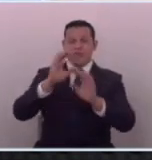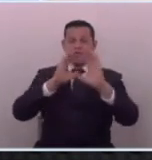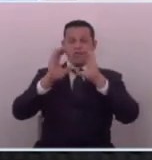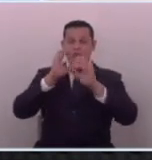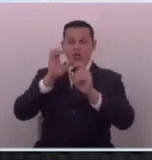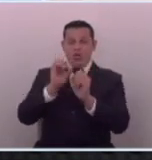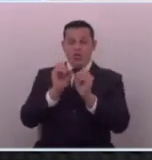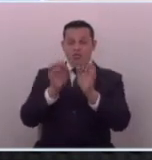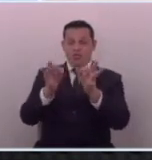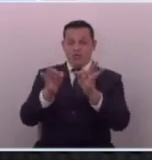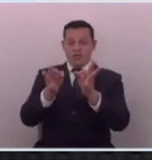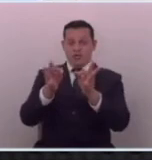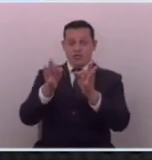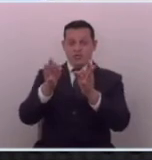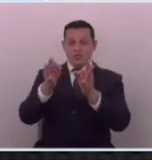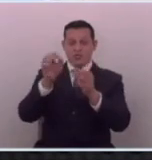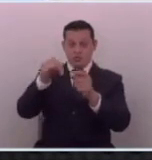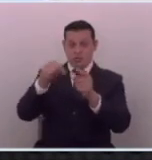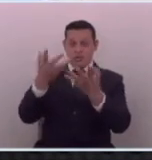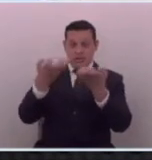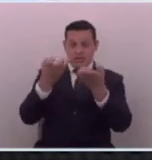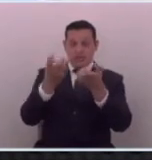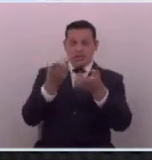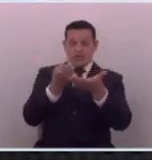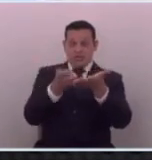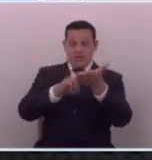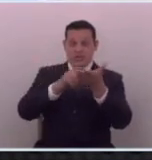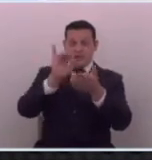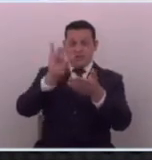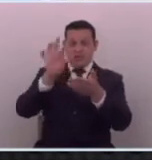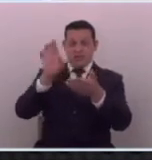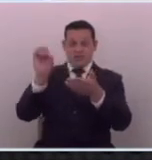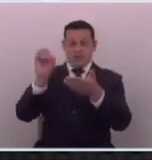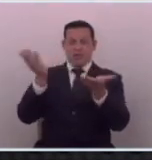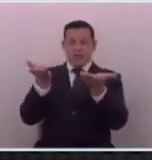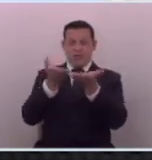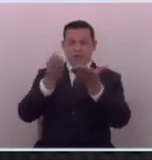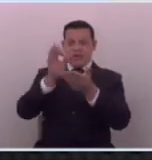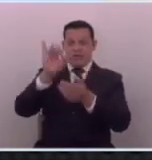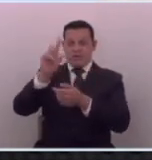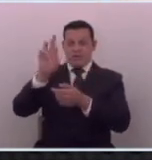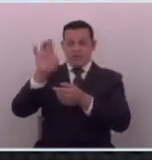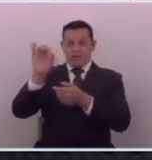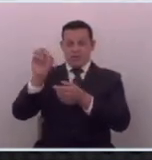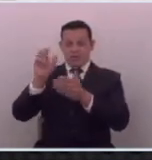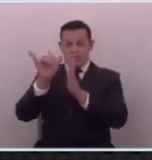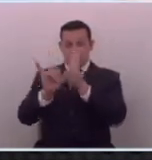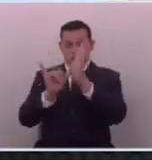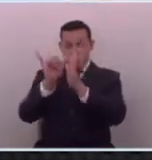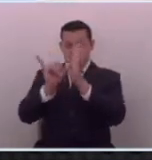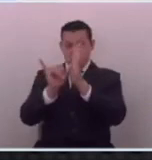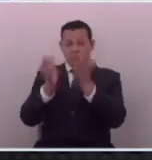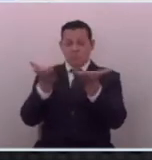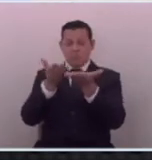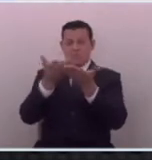no filtró todo lo que se robaron pero ahora si quiere filtrar entonces si quieren hagan el filtro que los youtubers hagan el colador